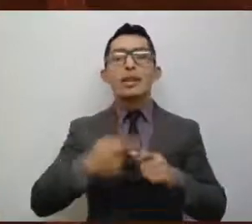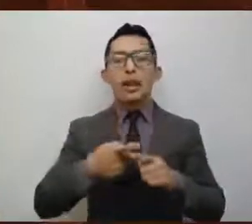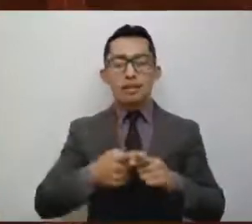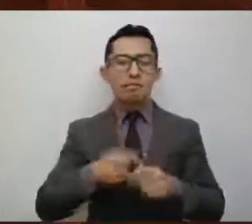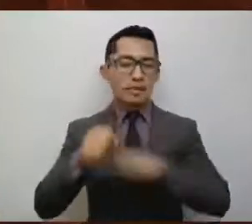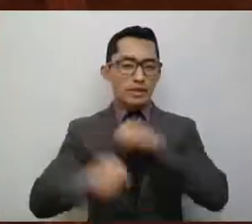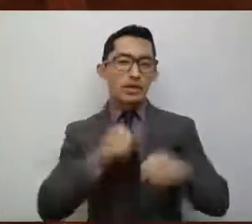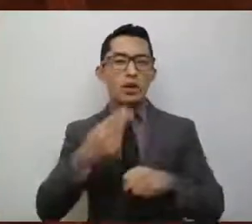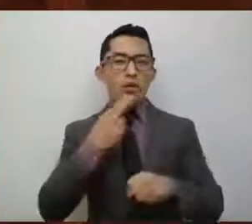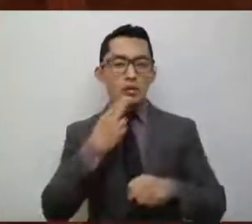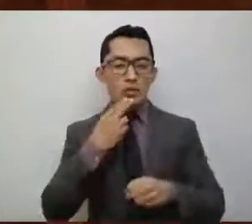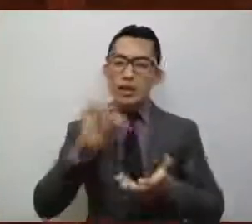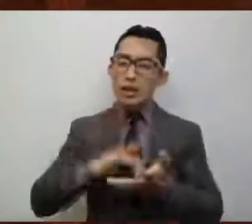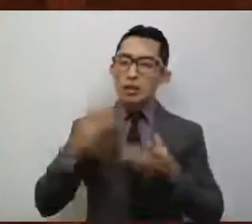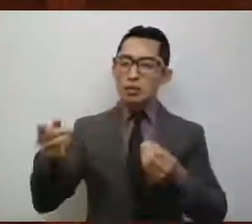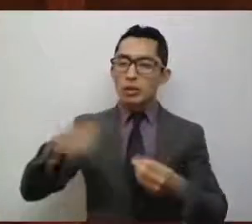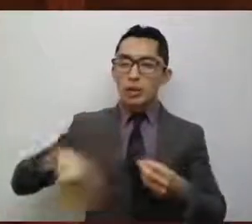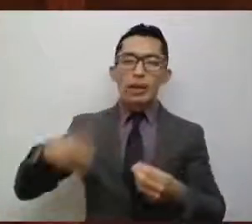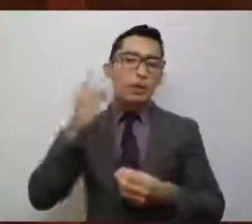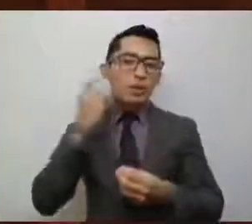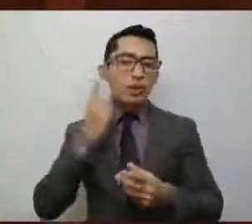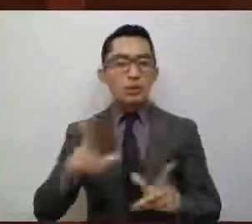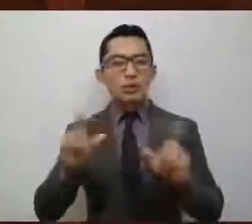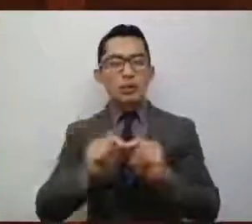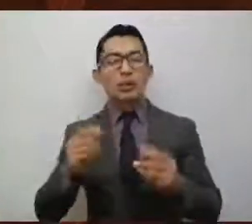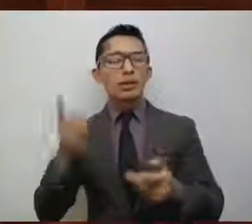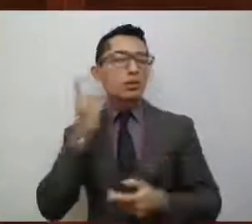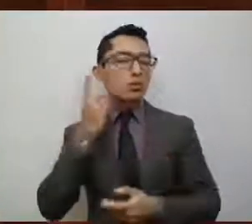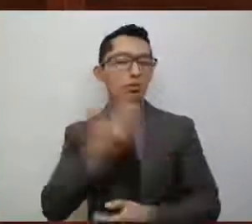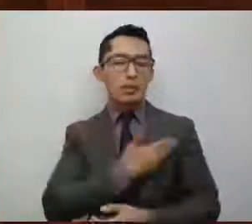diputados. ¿Sería cuánto, diputado presidente? Gracias, diputado.